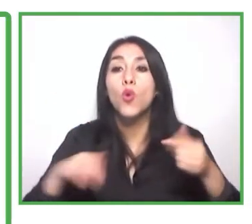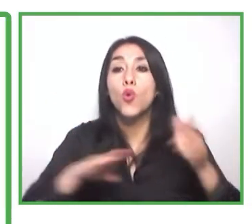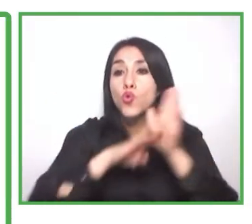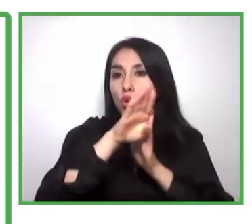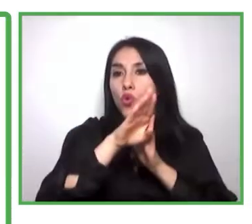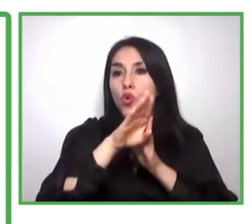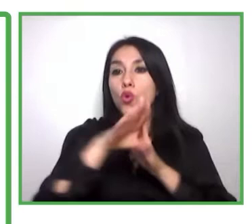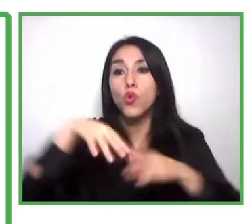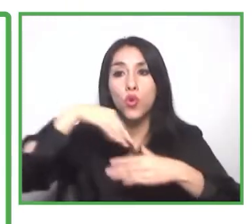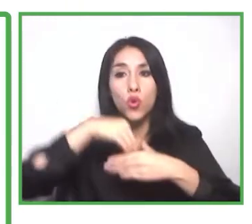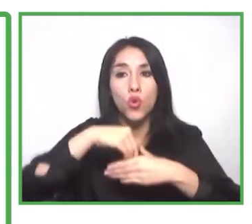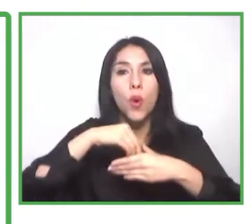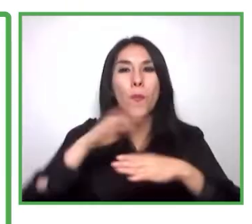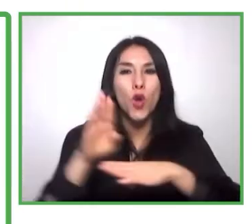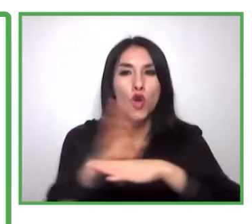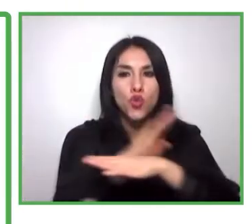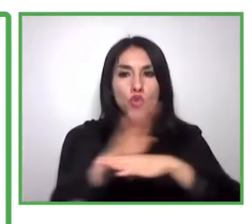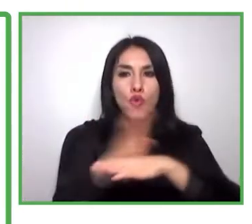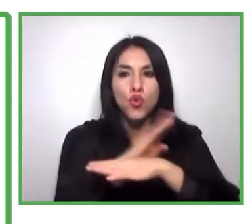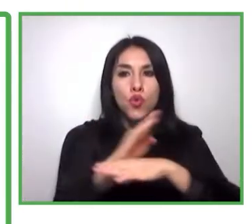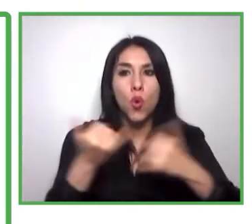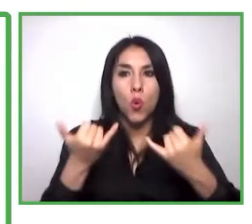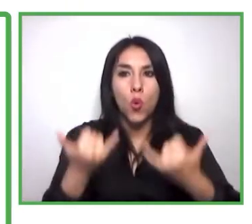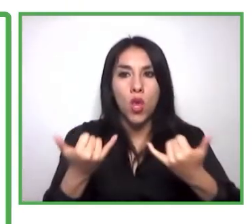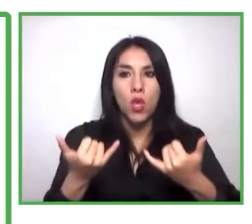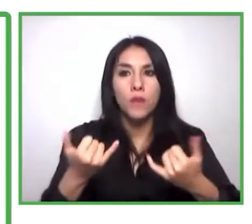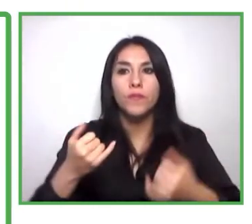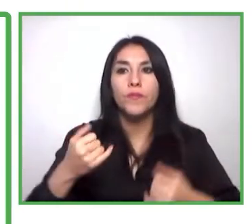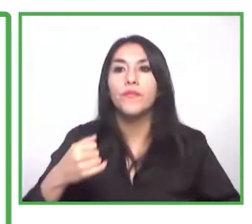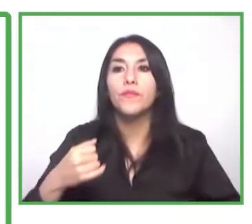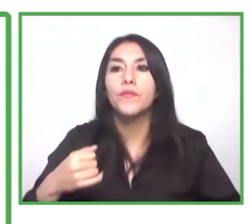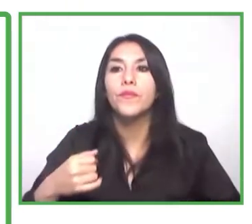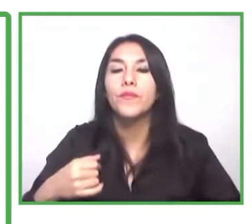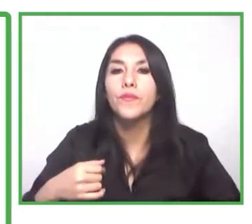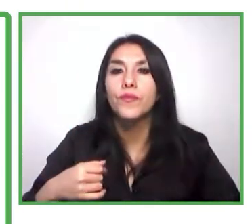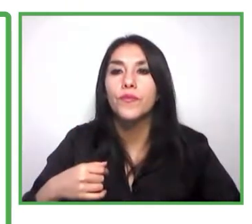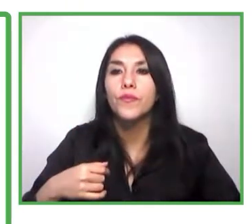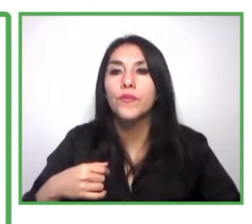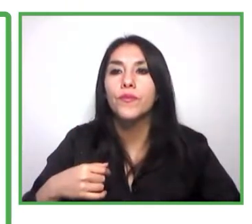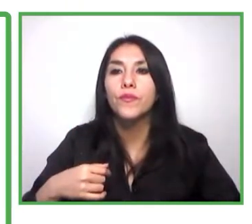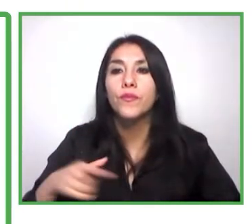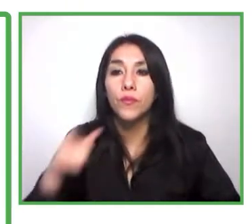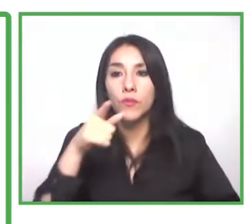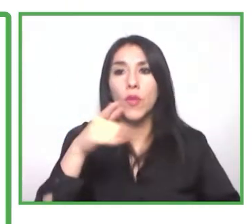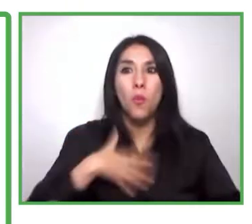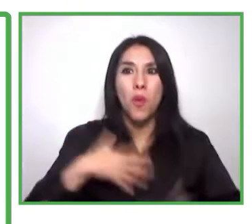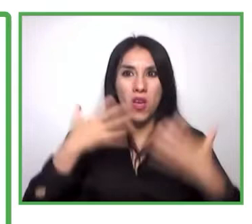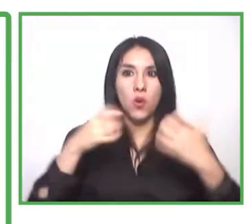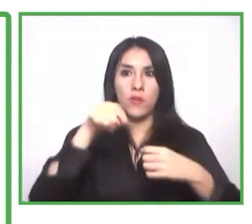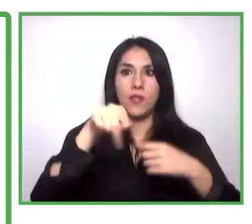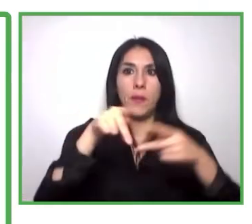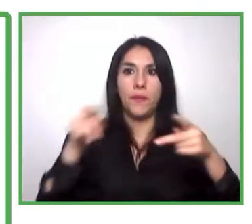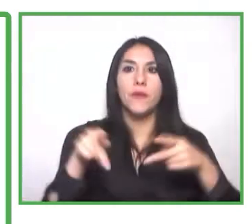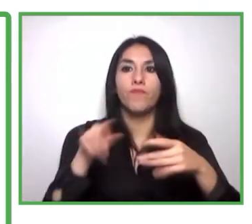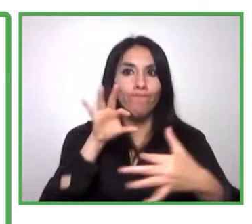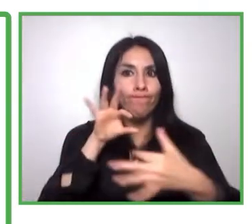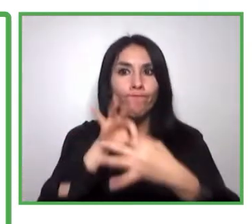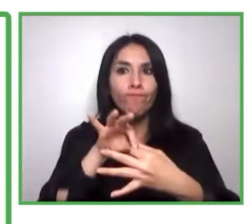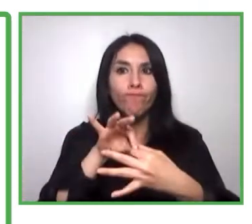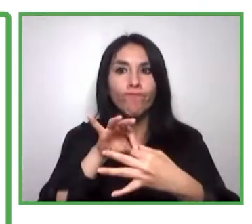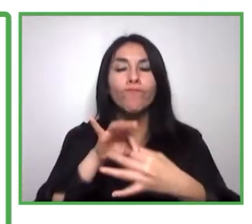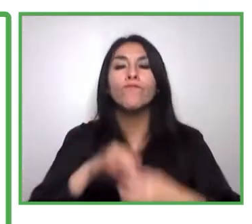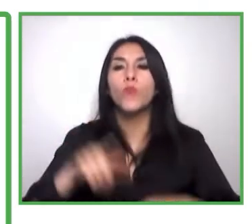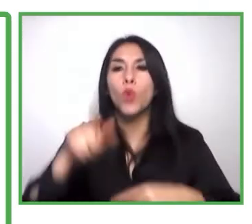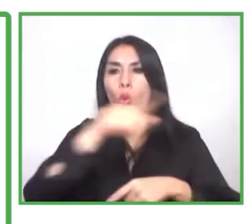planteamos como una entidad que busca reunir, conectar, impulsar y potenciar la inclusión de personas con